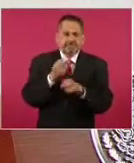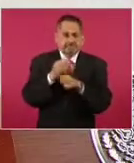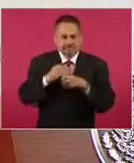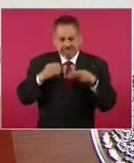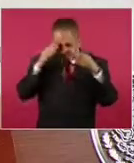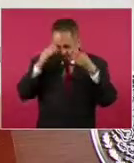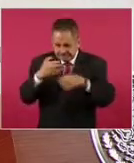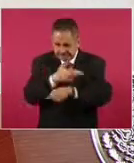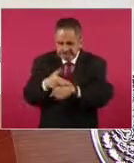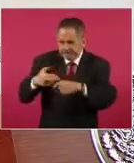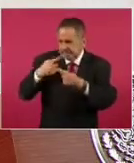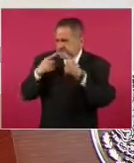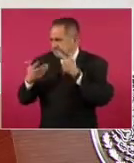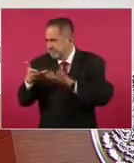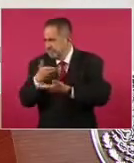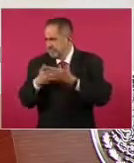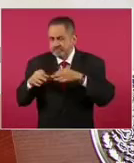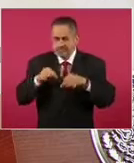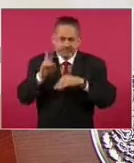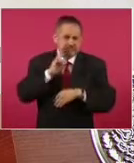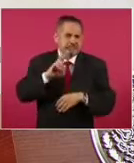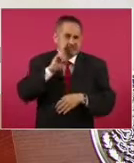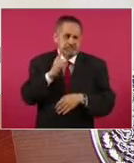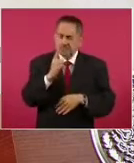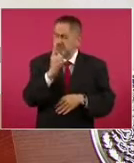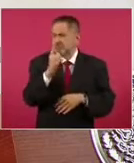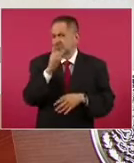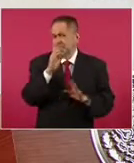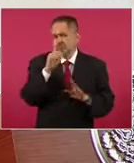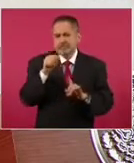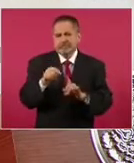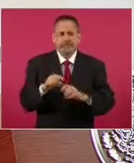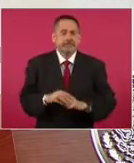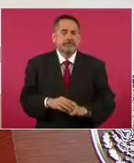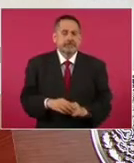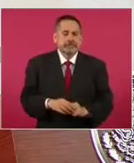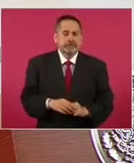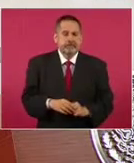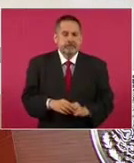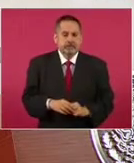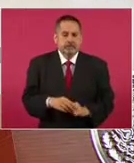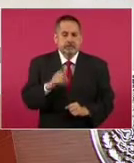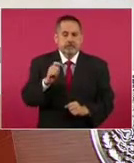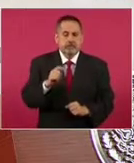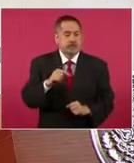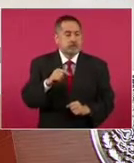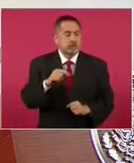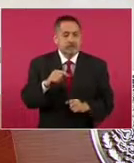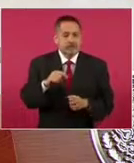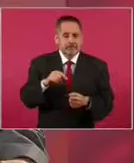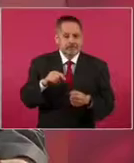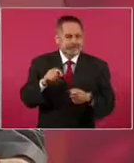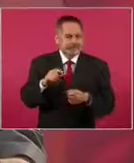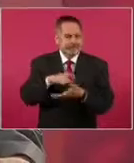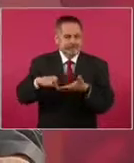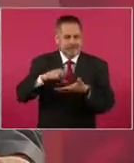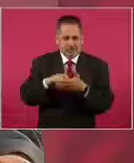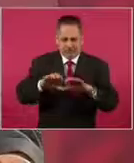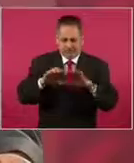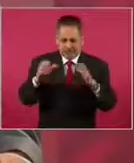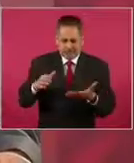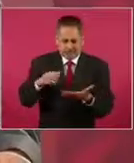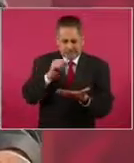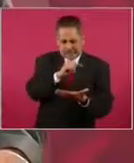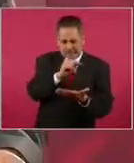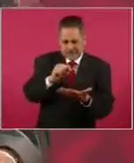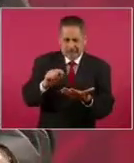ya trabajando, que no aumente la canasta de